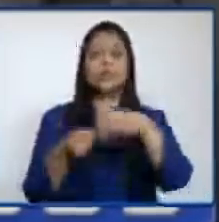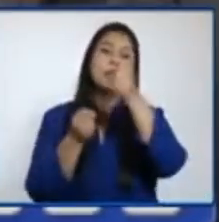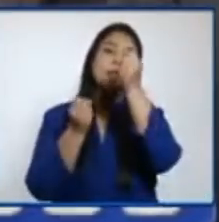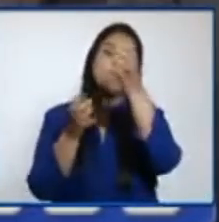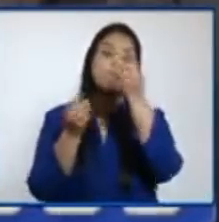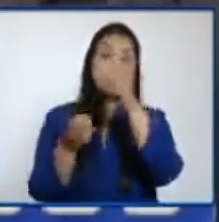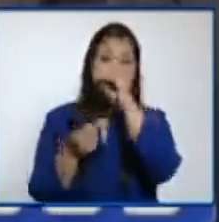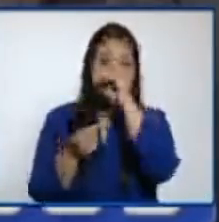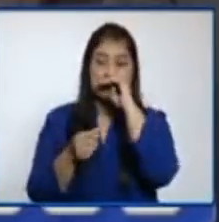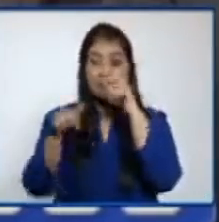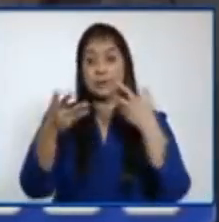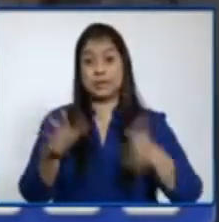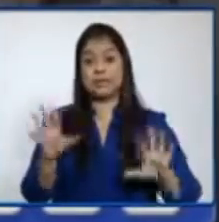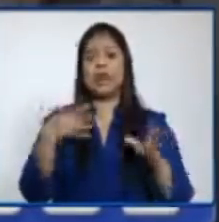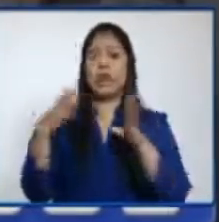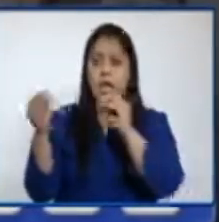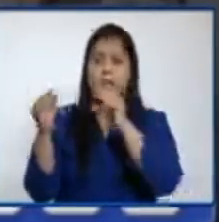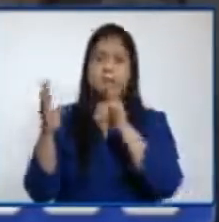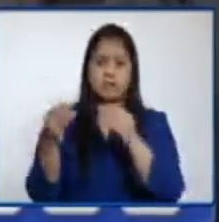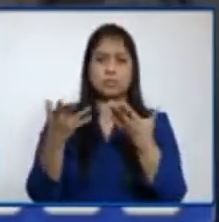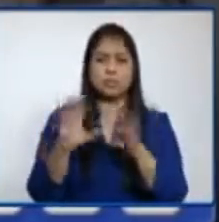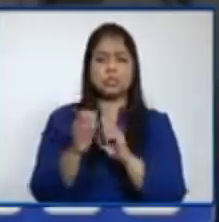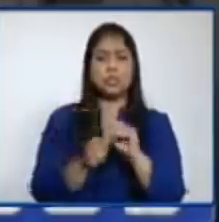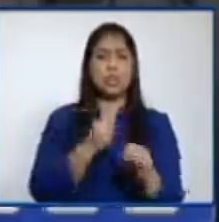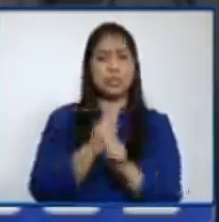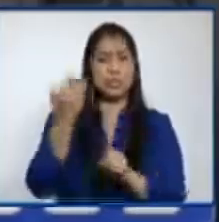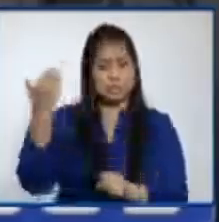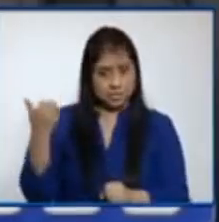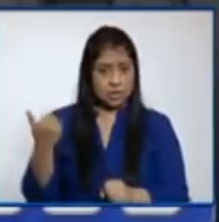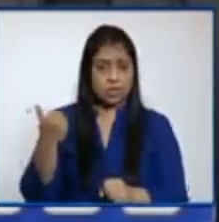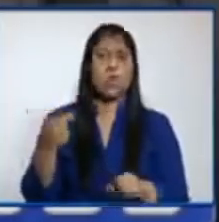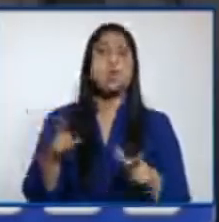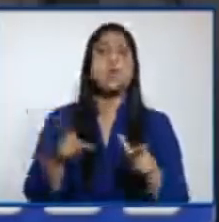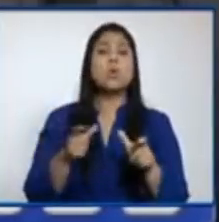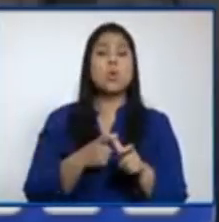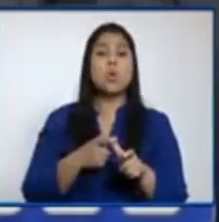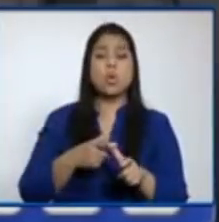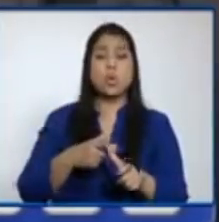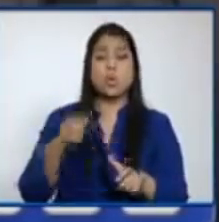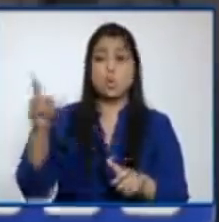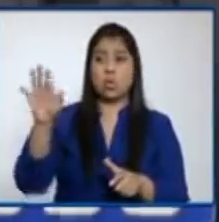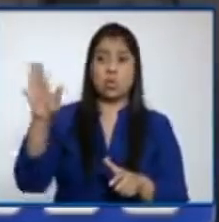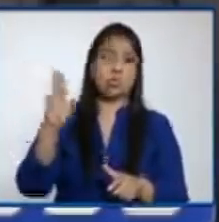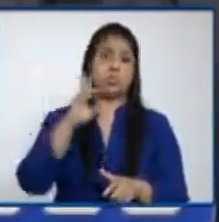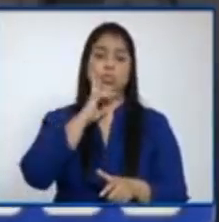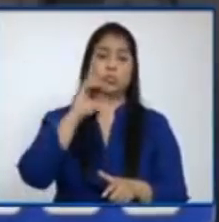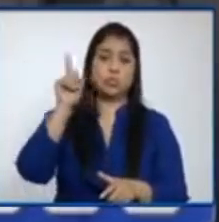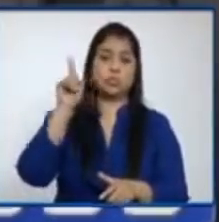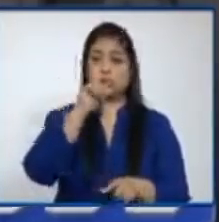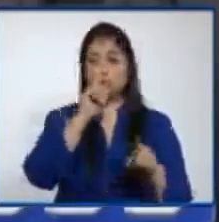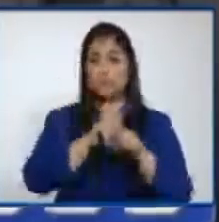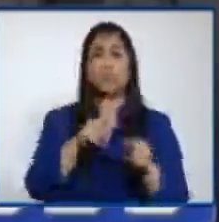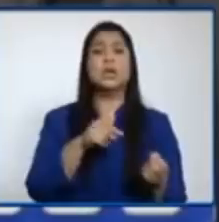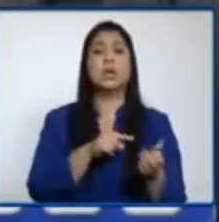hemos tenido conversaciones desde el año pasado con los decanos de todas las facultades de medicina